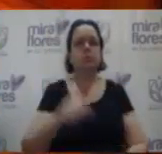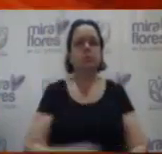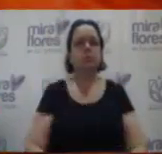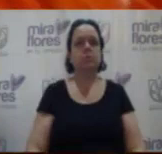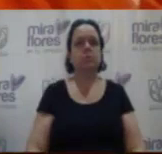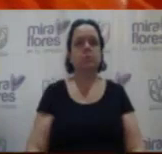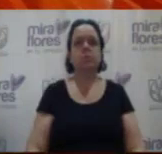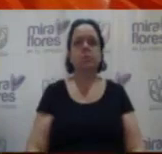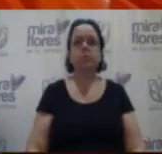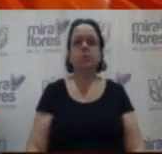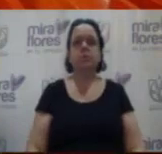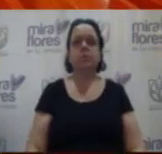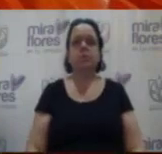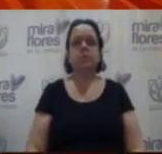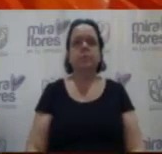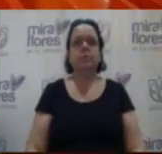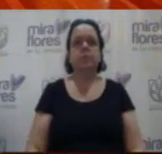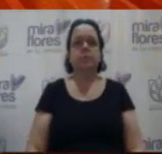unanimidad.